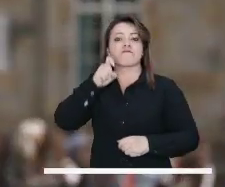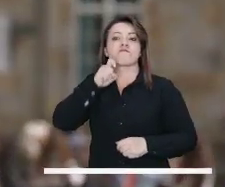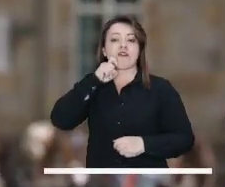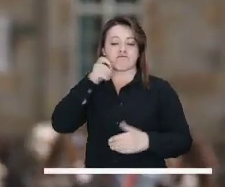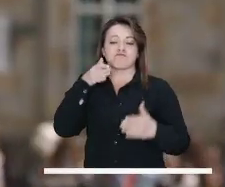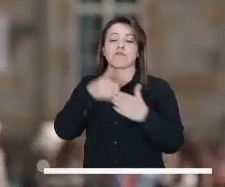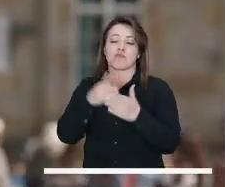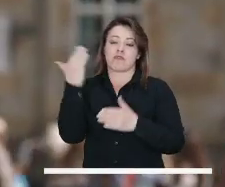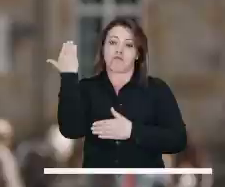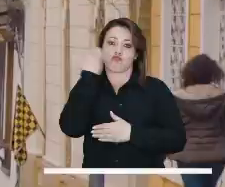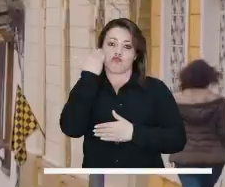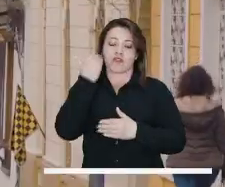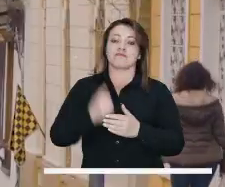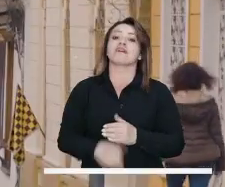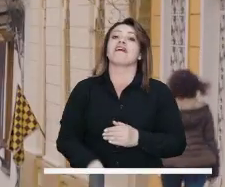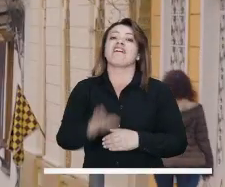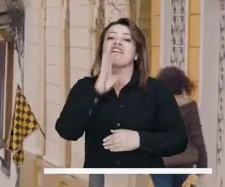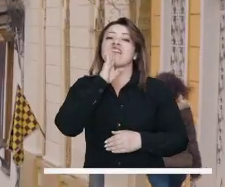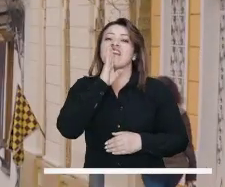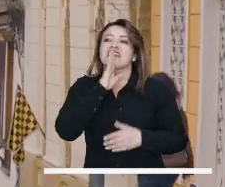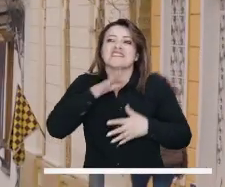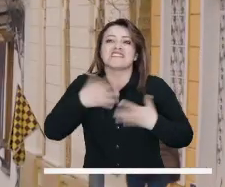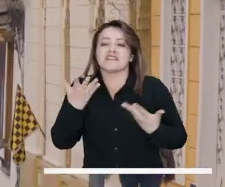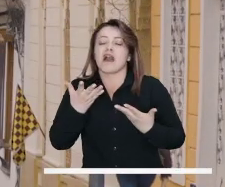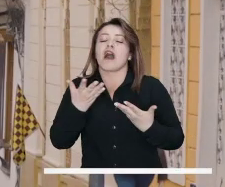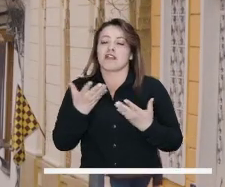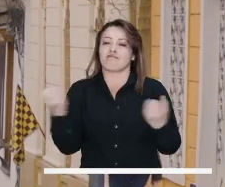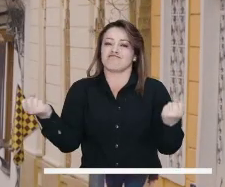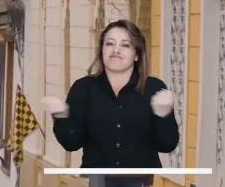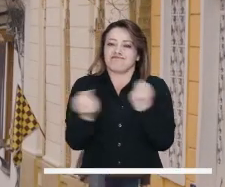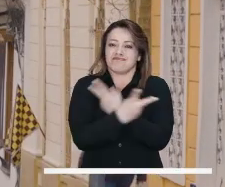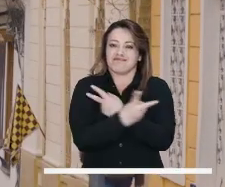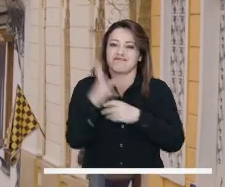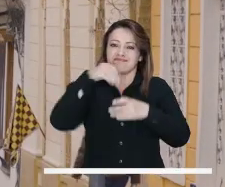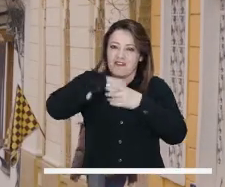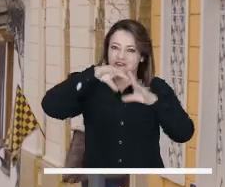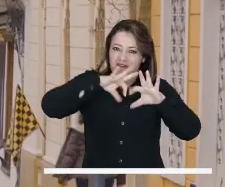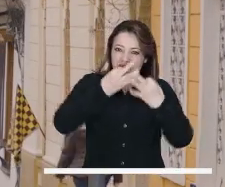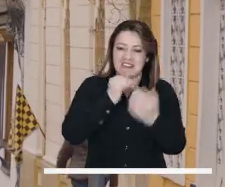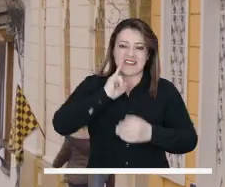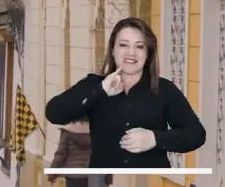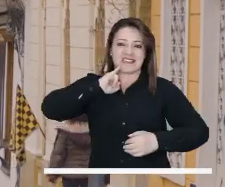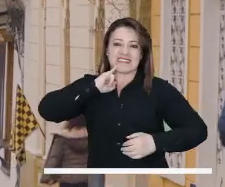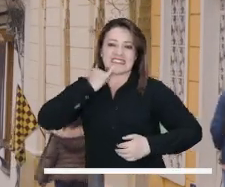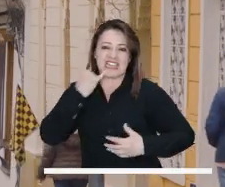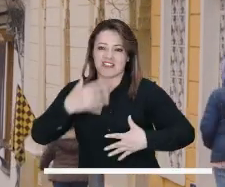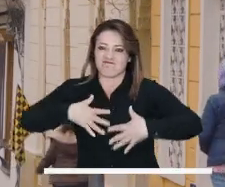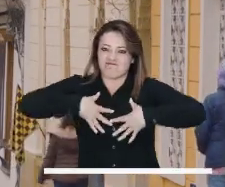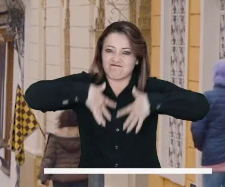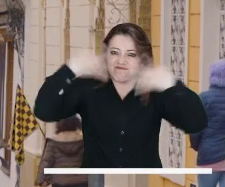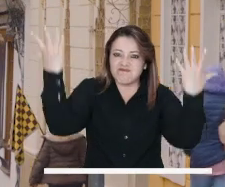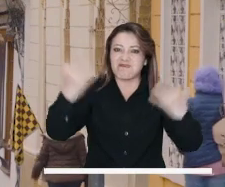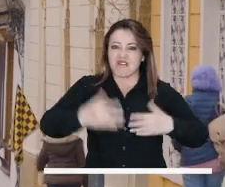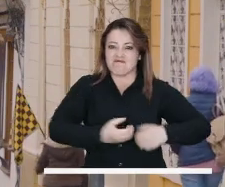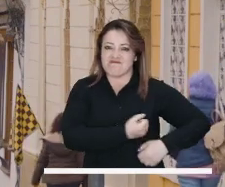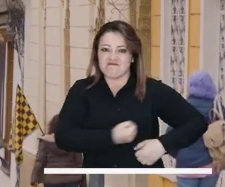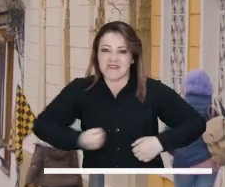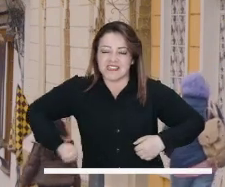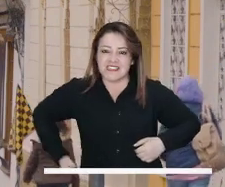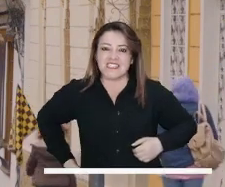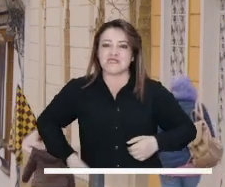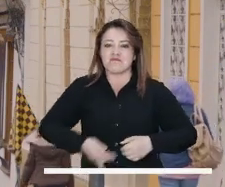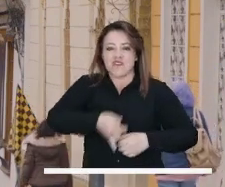sexuales En cuanto a los móviles de los agresores, se identifica violencia intrafamiliar, celos,